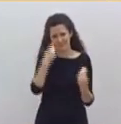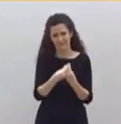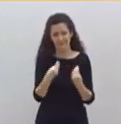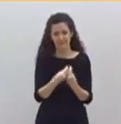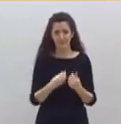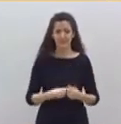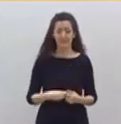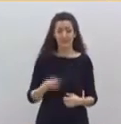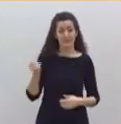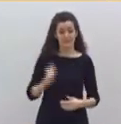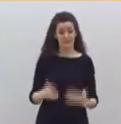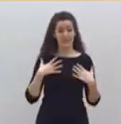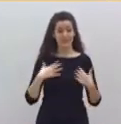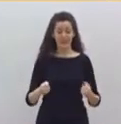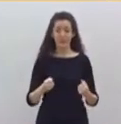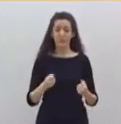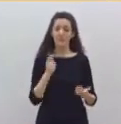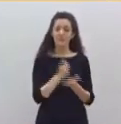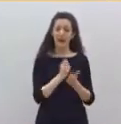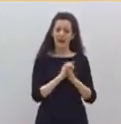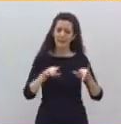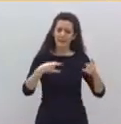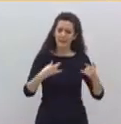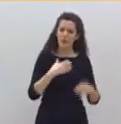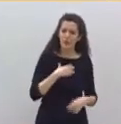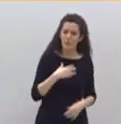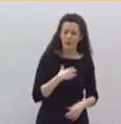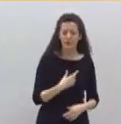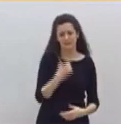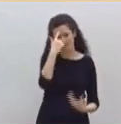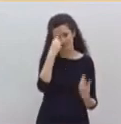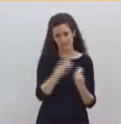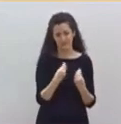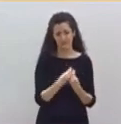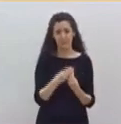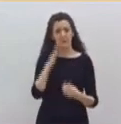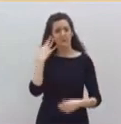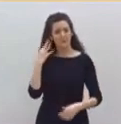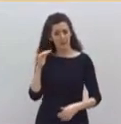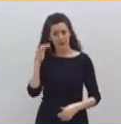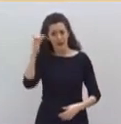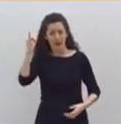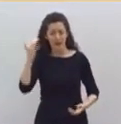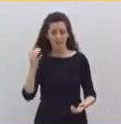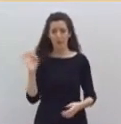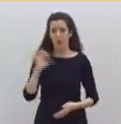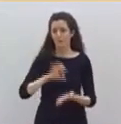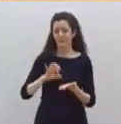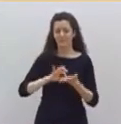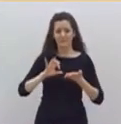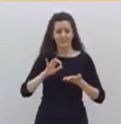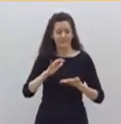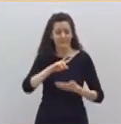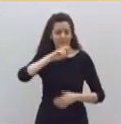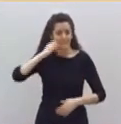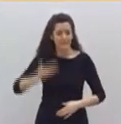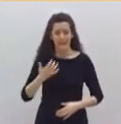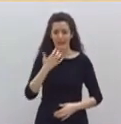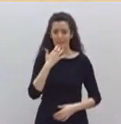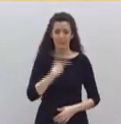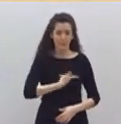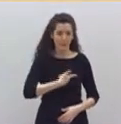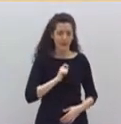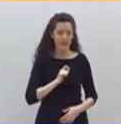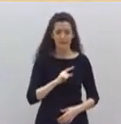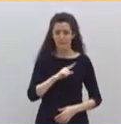como ha hecho Francia. O no se pueda dar a los servicios esenciales, a la policía, a la Guardia Civil, a los militares, a los profesionales de